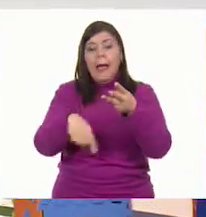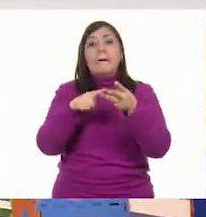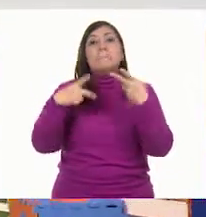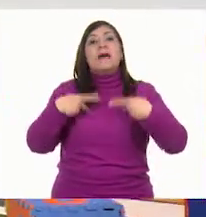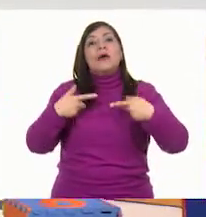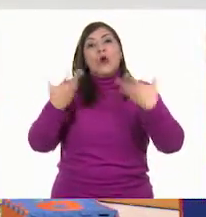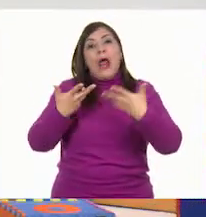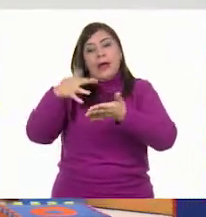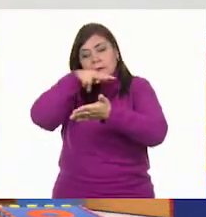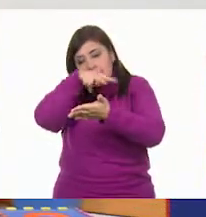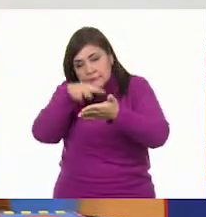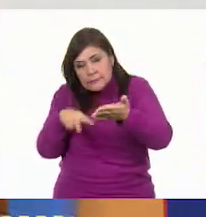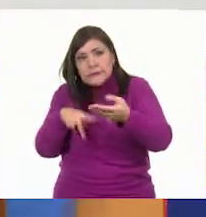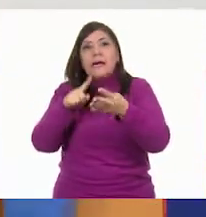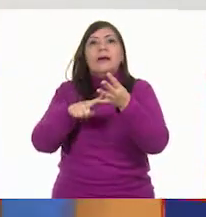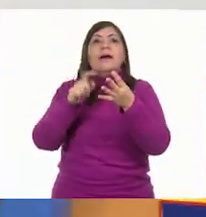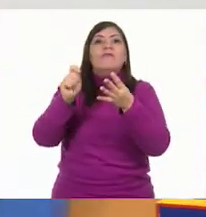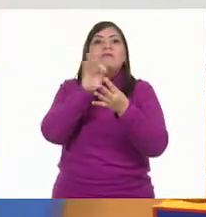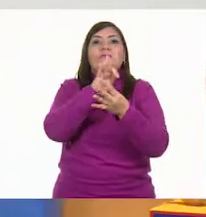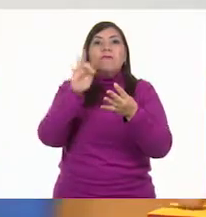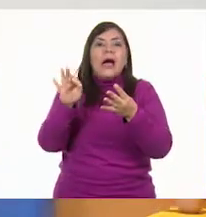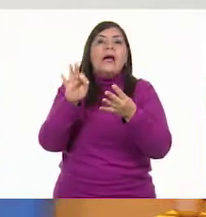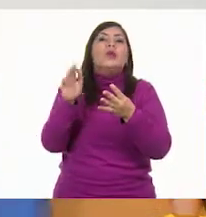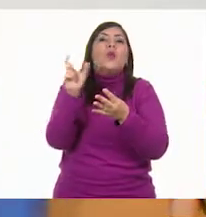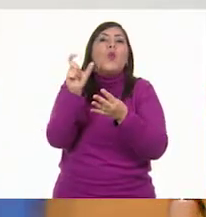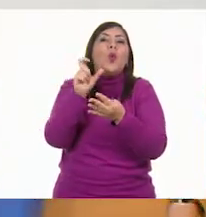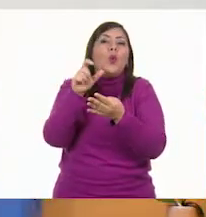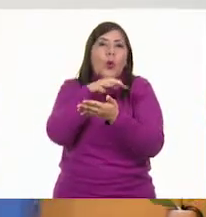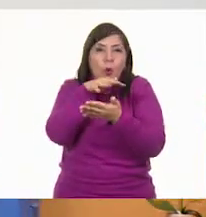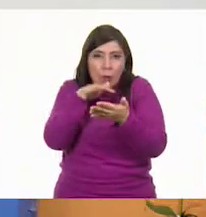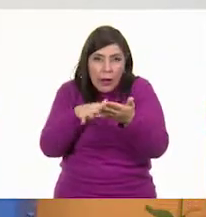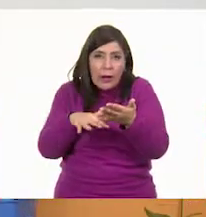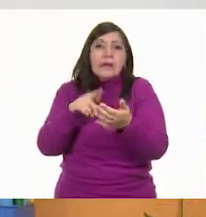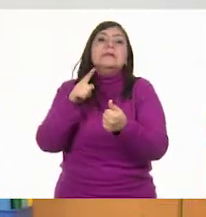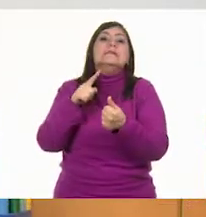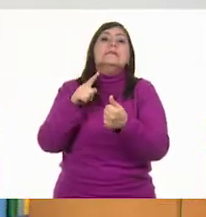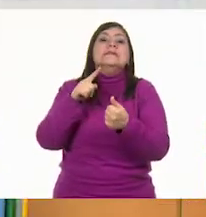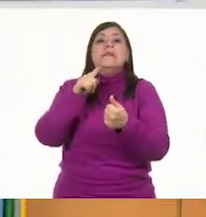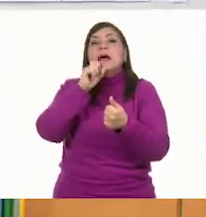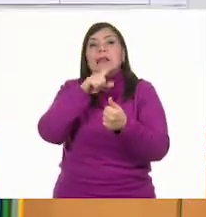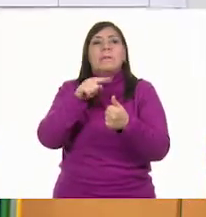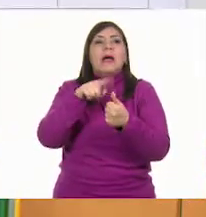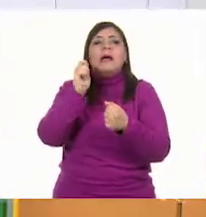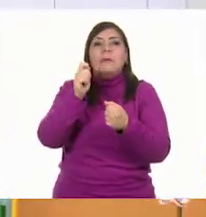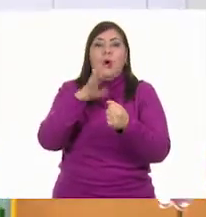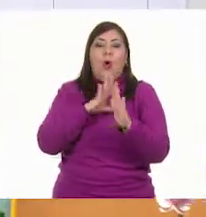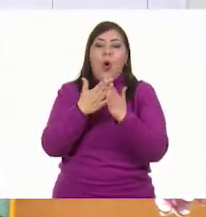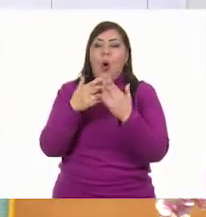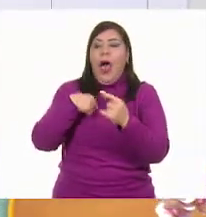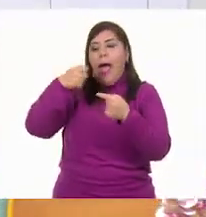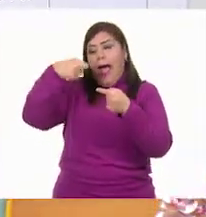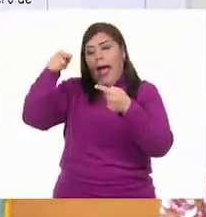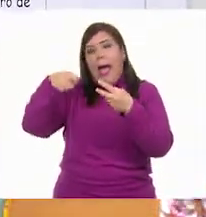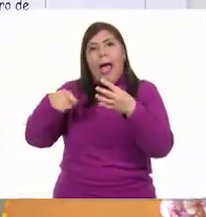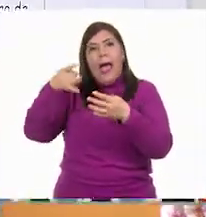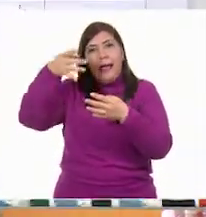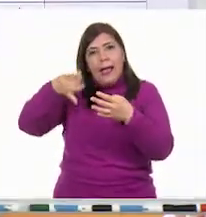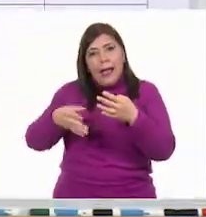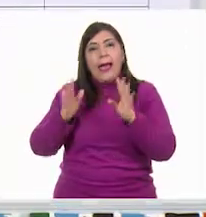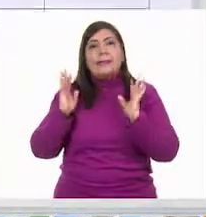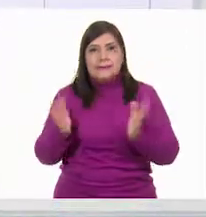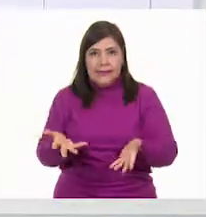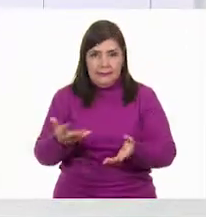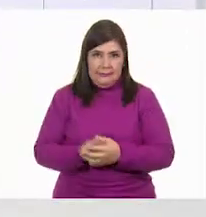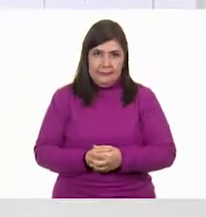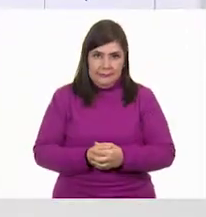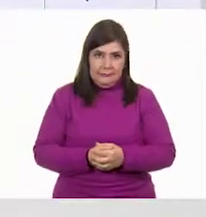lector, la fecha de lectura y libros leídos, que es donde uno va palomeando que ya lo leyó. Sí, esta actividad